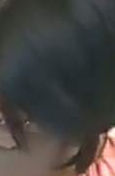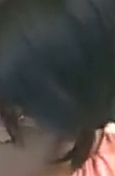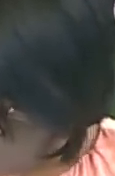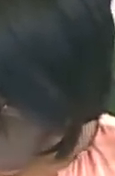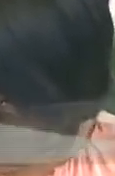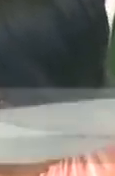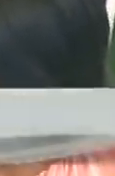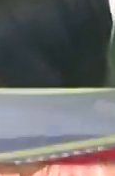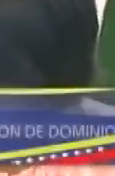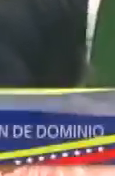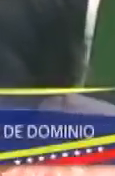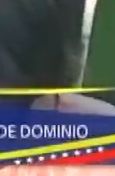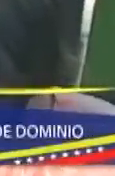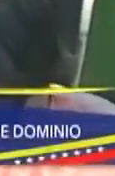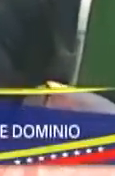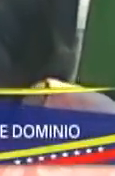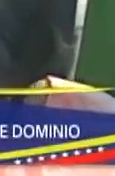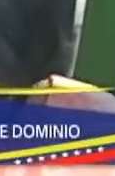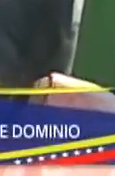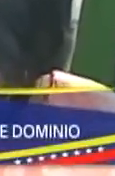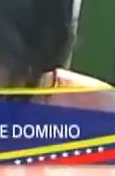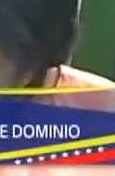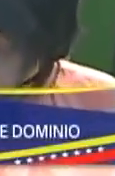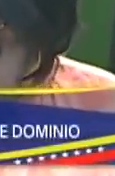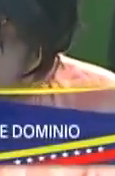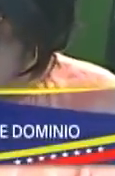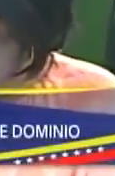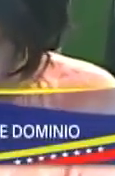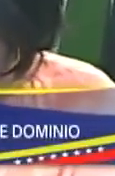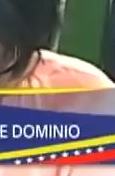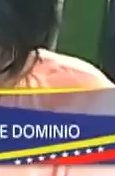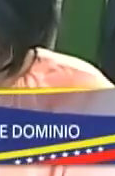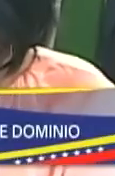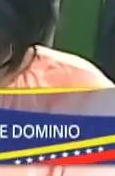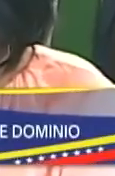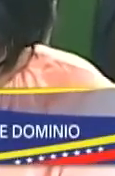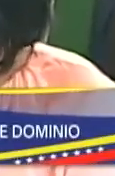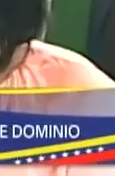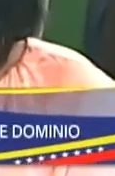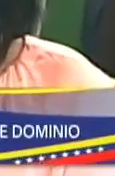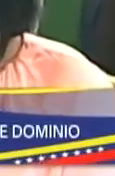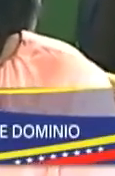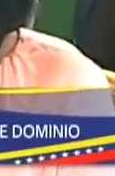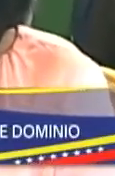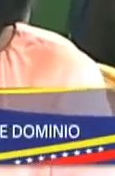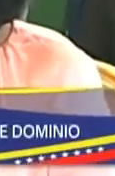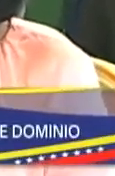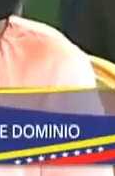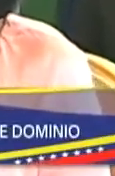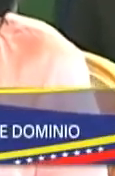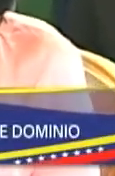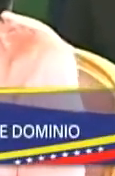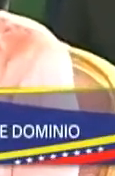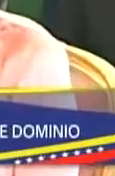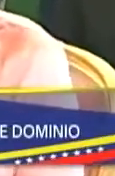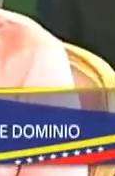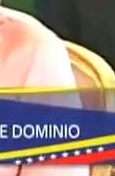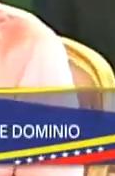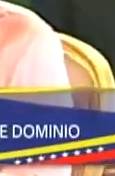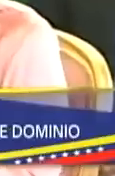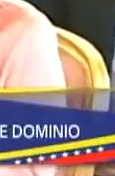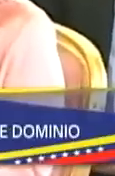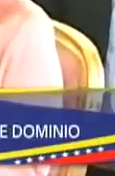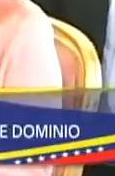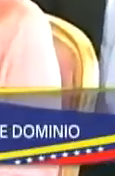Extinción de Dominio. A continuación, entrega de la Ley Orgánica de Extinción de Dominio y la